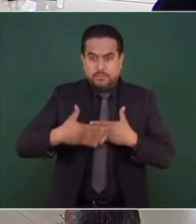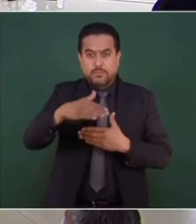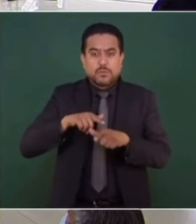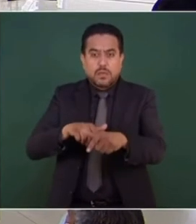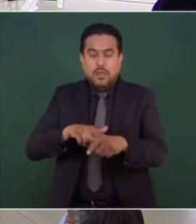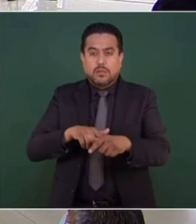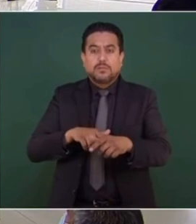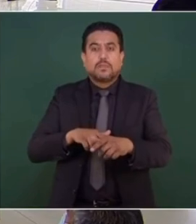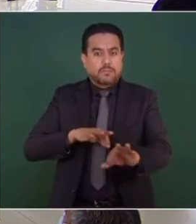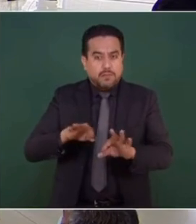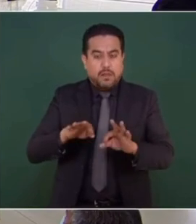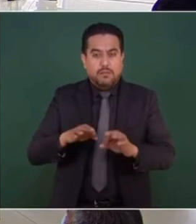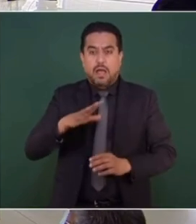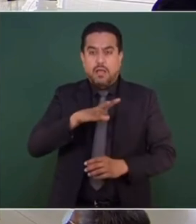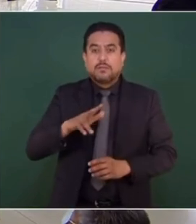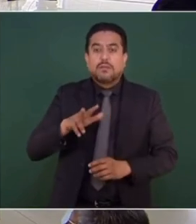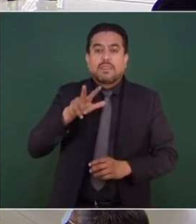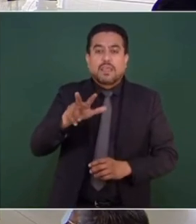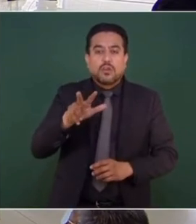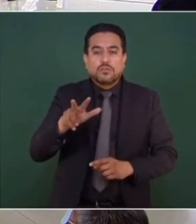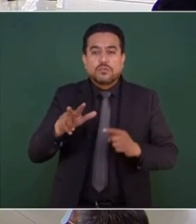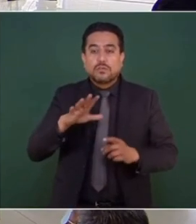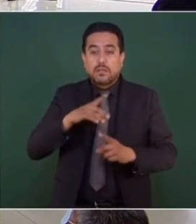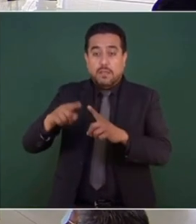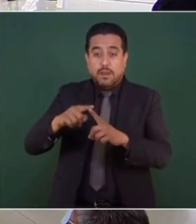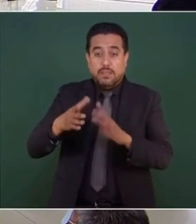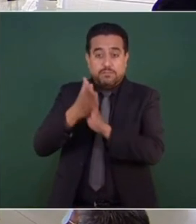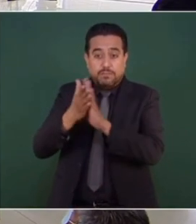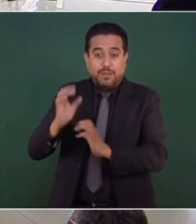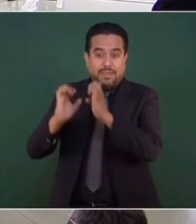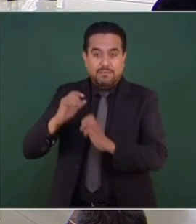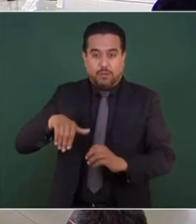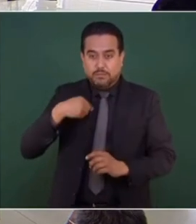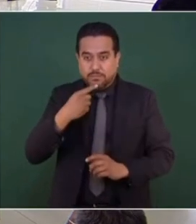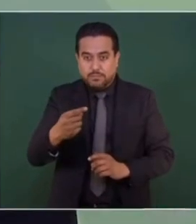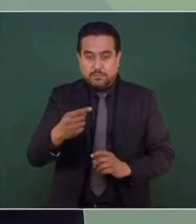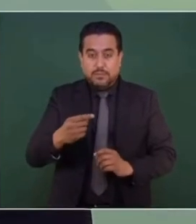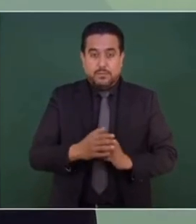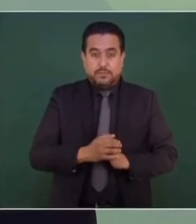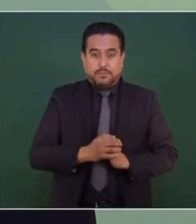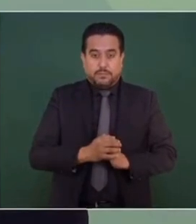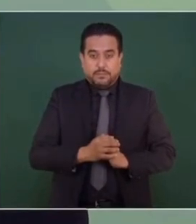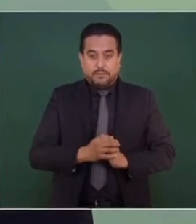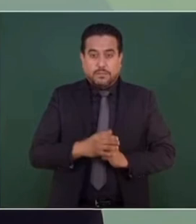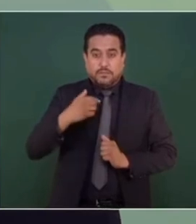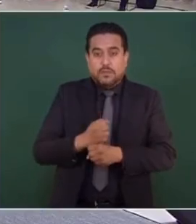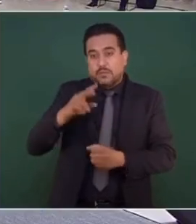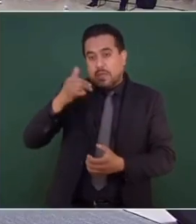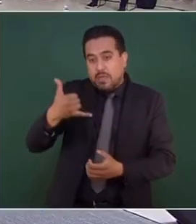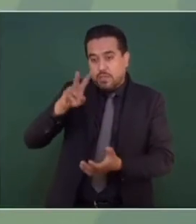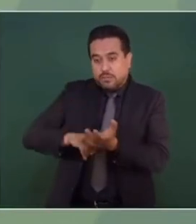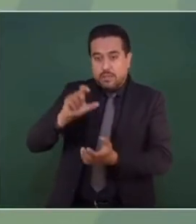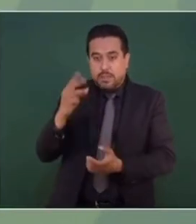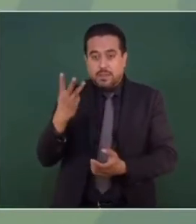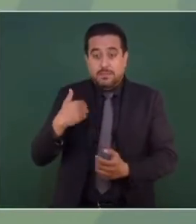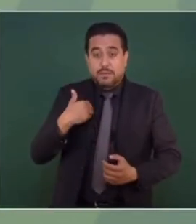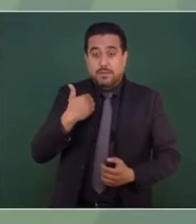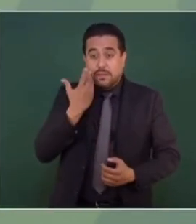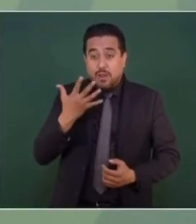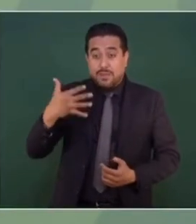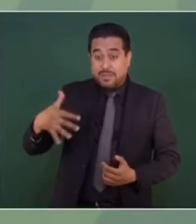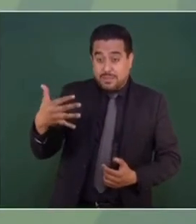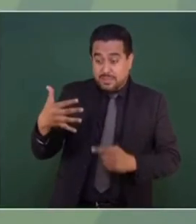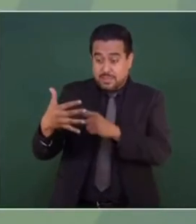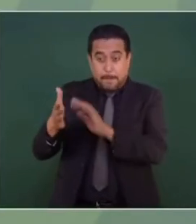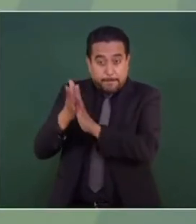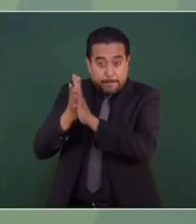18 instalaciones que ya tenemos, pero se tienen programadas 23 más. Queremos hacer 15